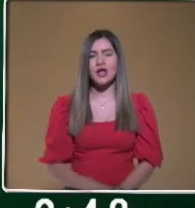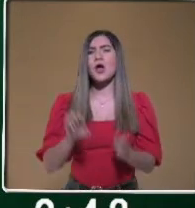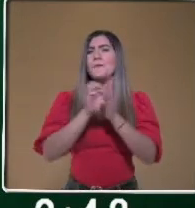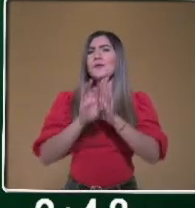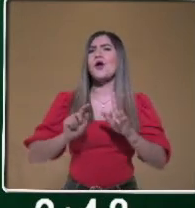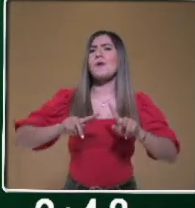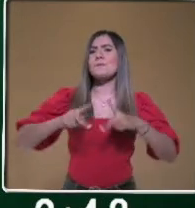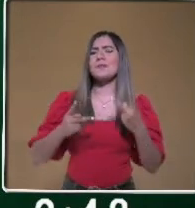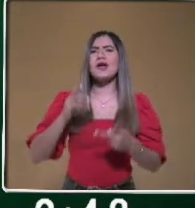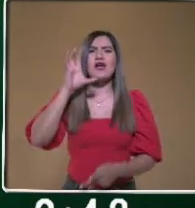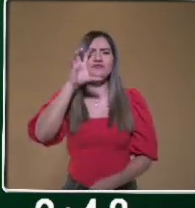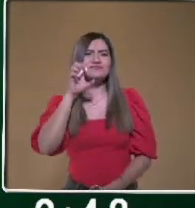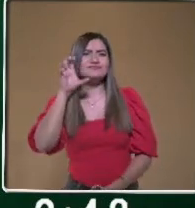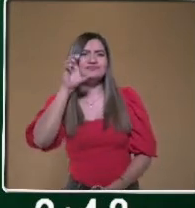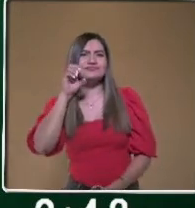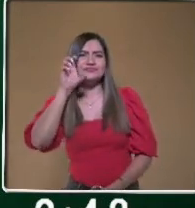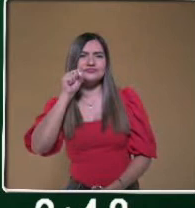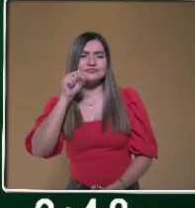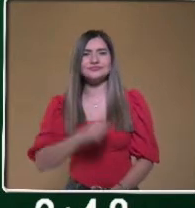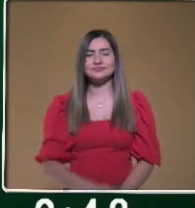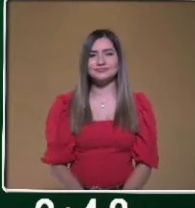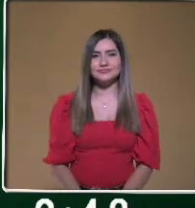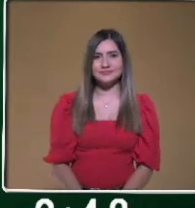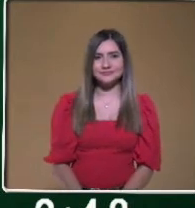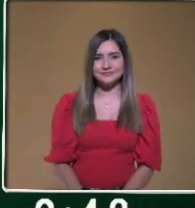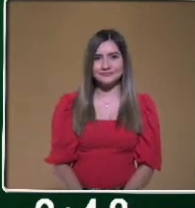¿Conoce esos lugares donde venden naranjas? Ah, sí, sí.